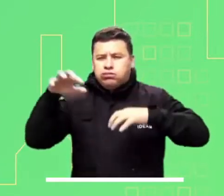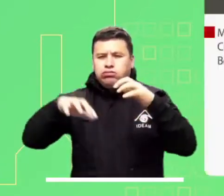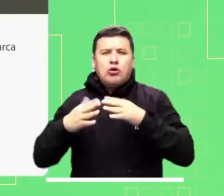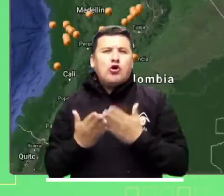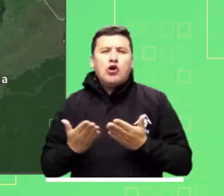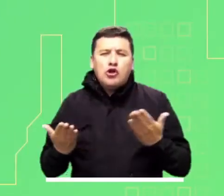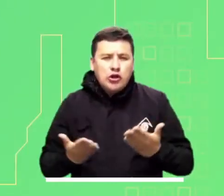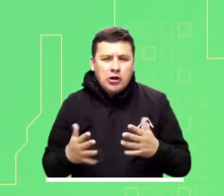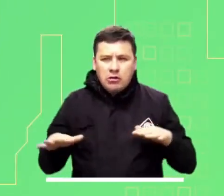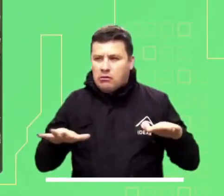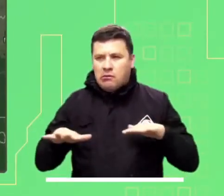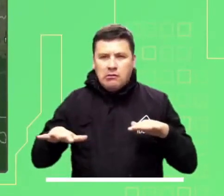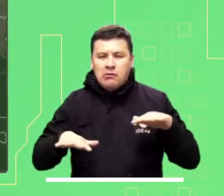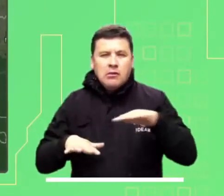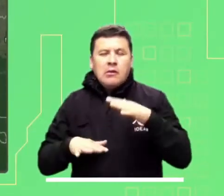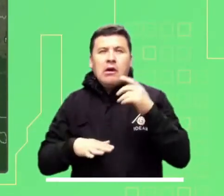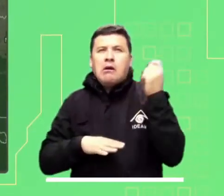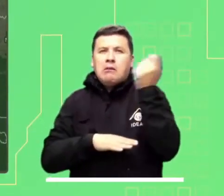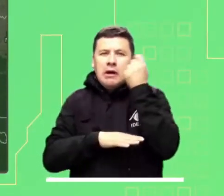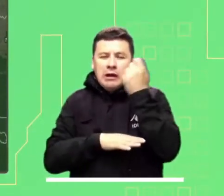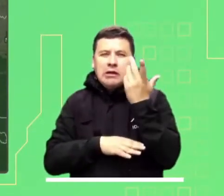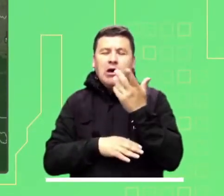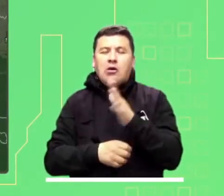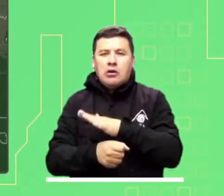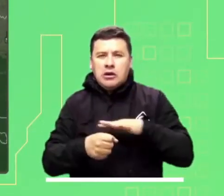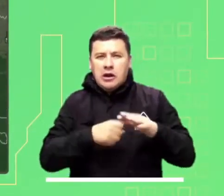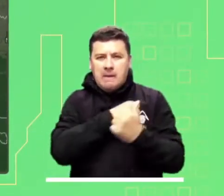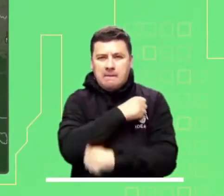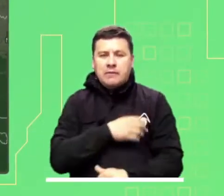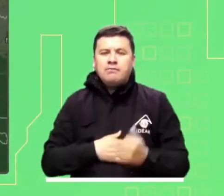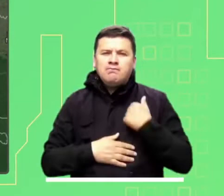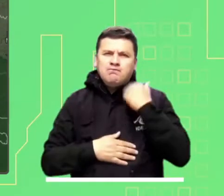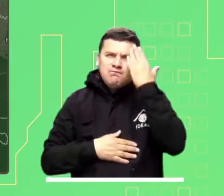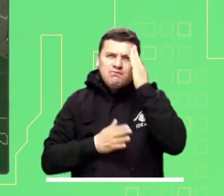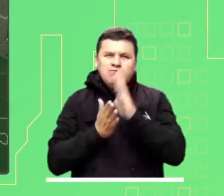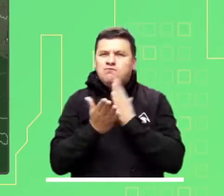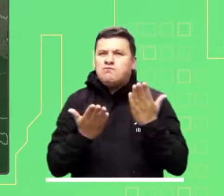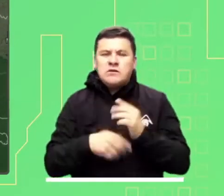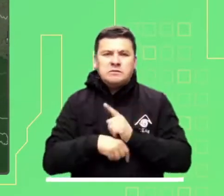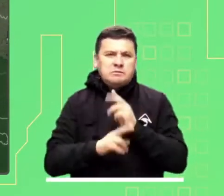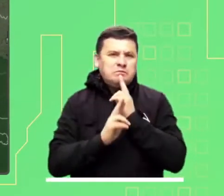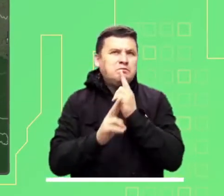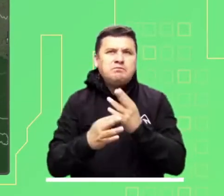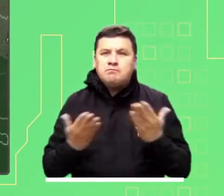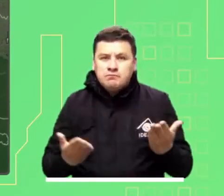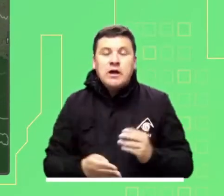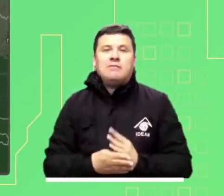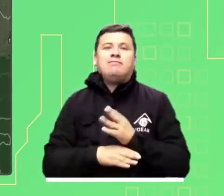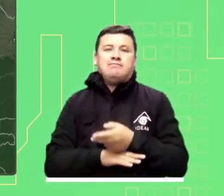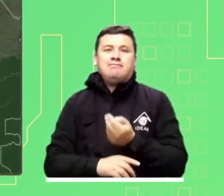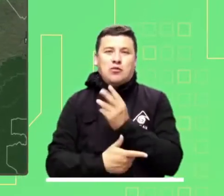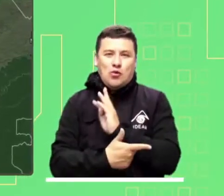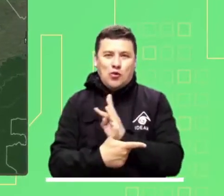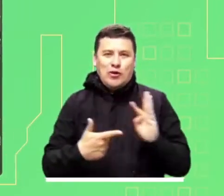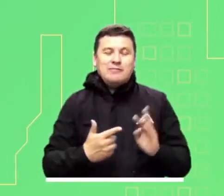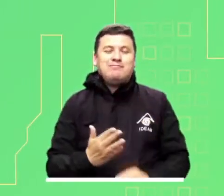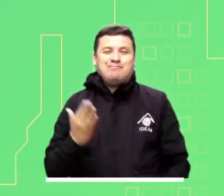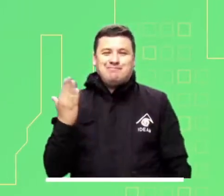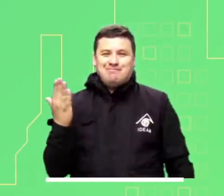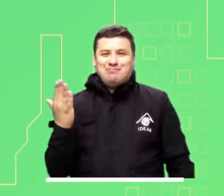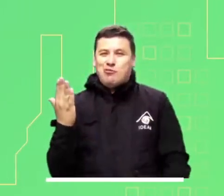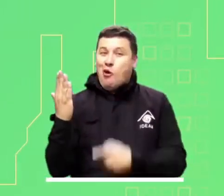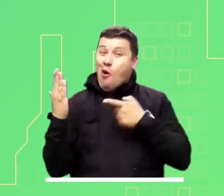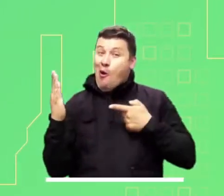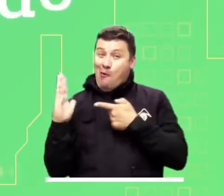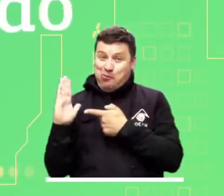Alerta roja por posibles deslizamientos de tierra causados por lluvias en sectores inestables en las zonas de Meta, Cundinamarca y Boyacá.